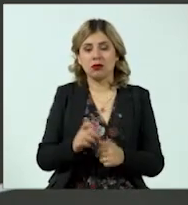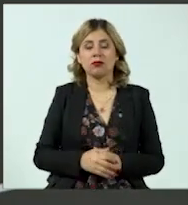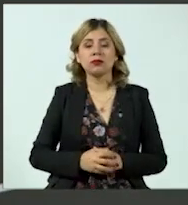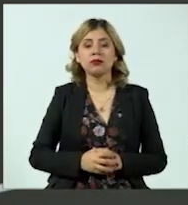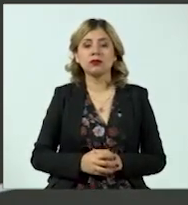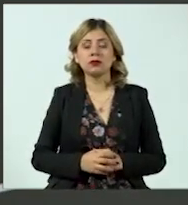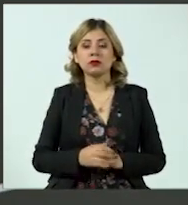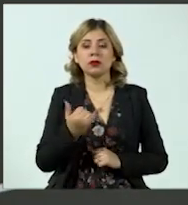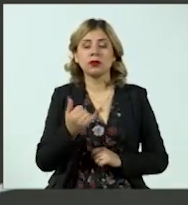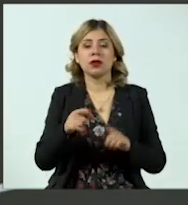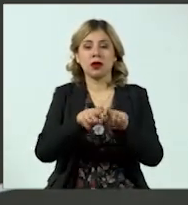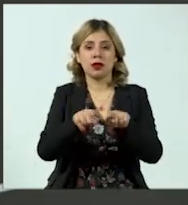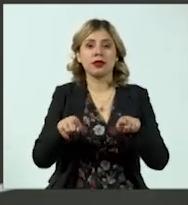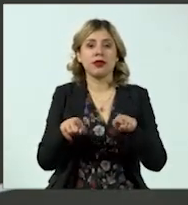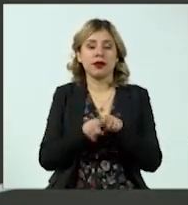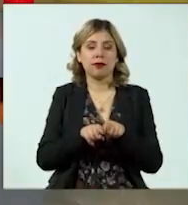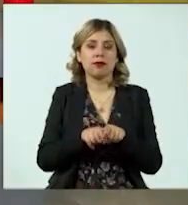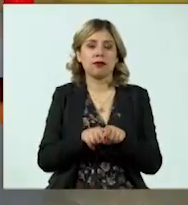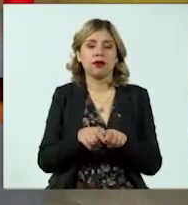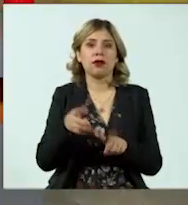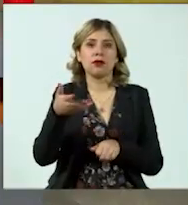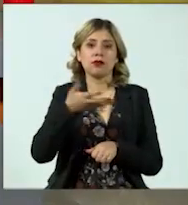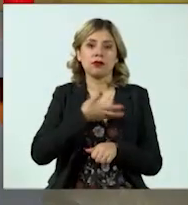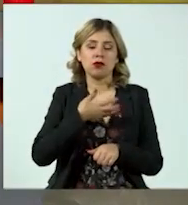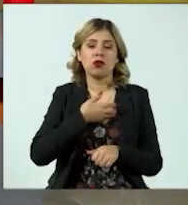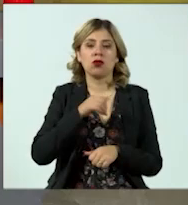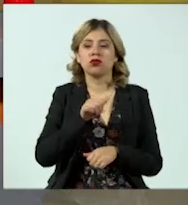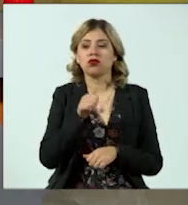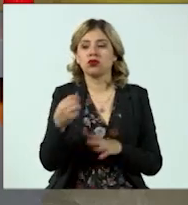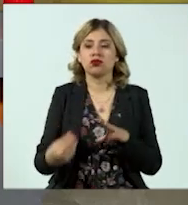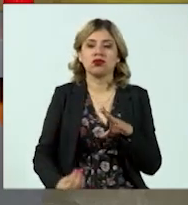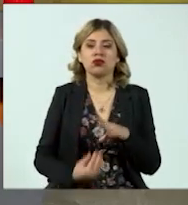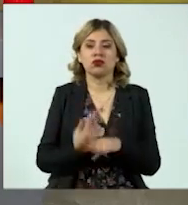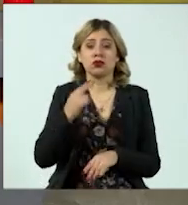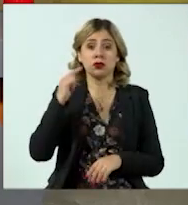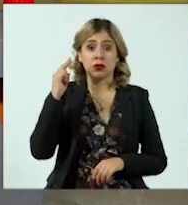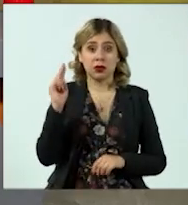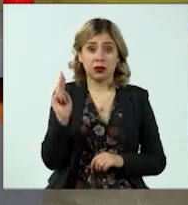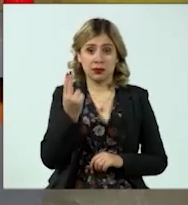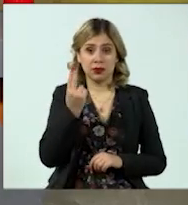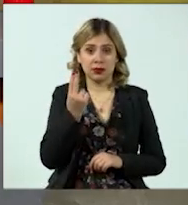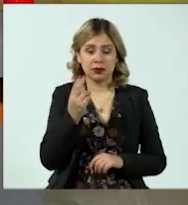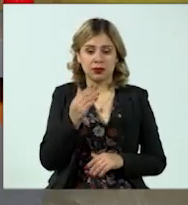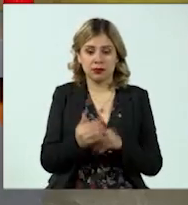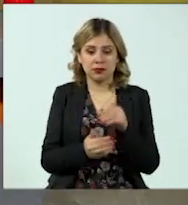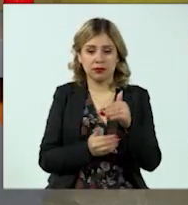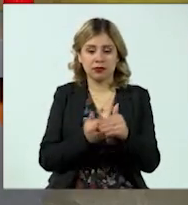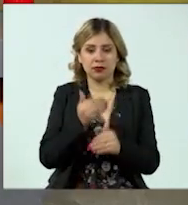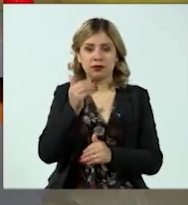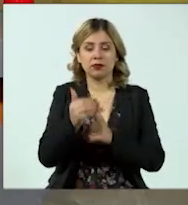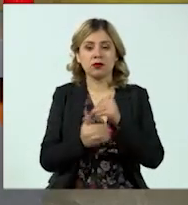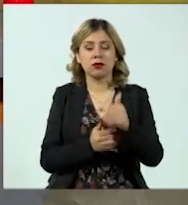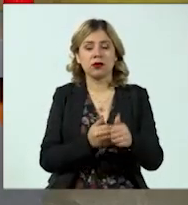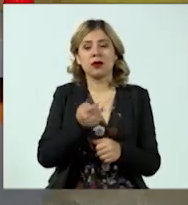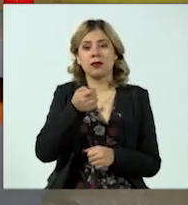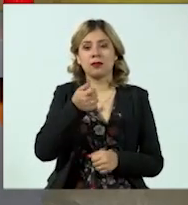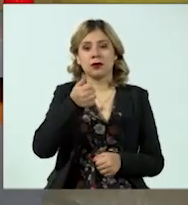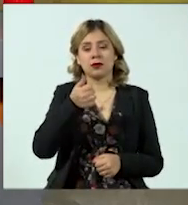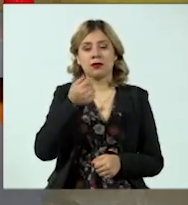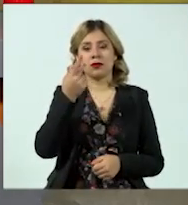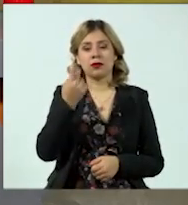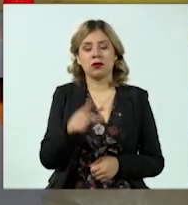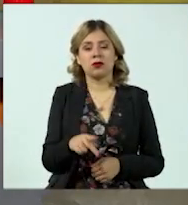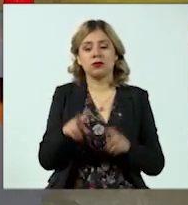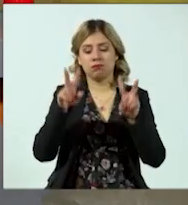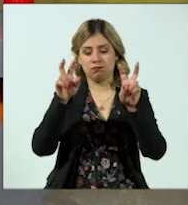y tenemos también desde luego la apertura de universidades que van incursionando por primera vez en el escenario